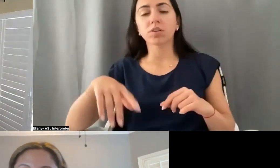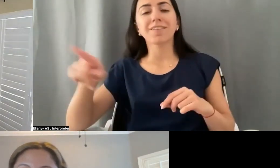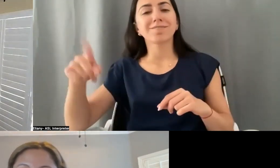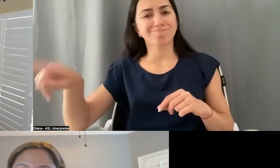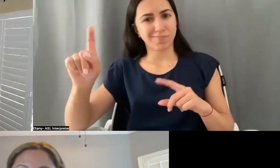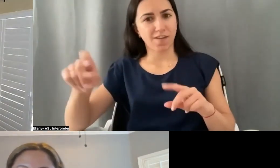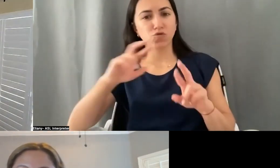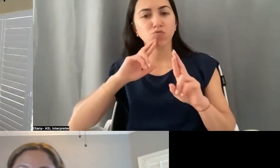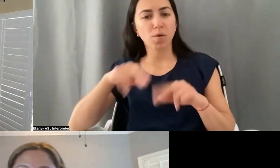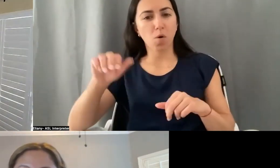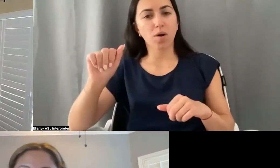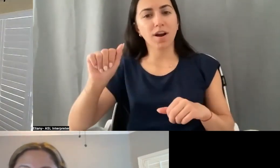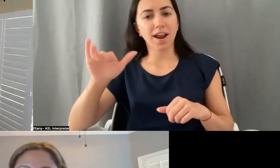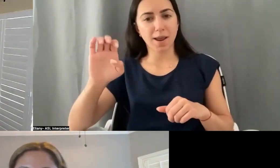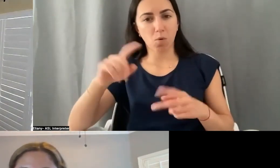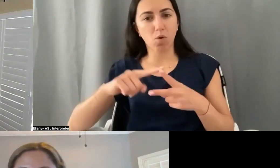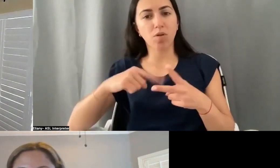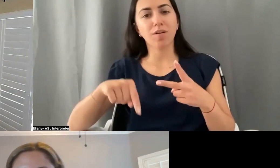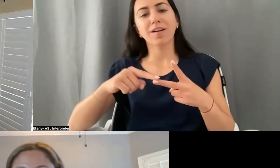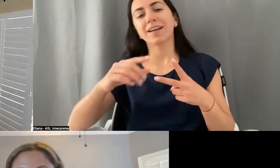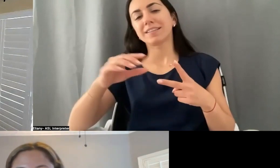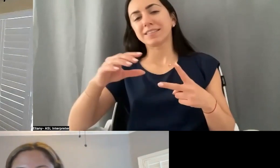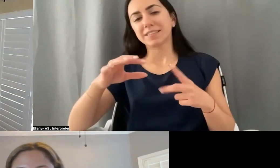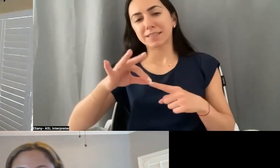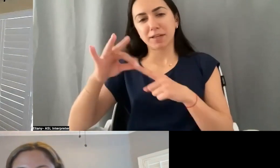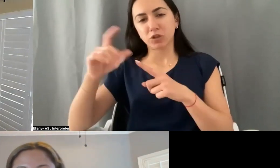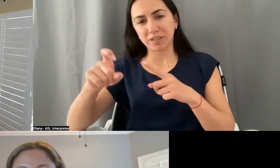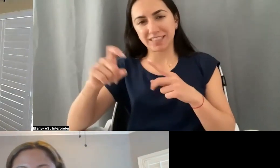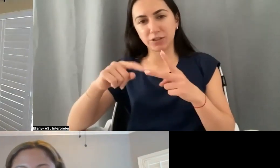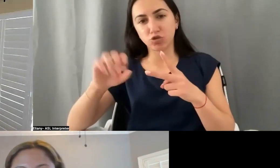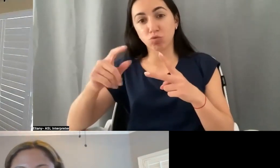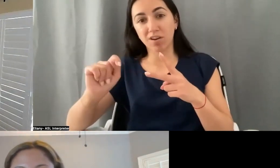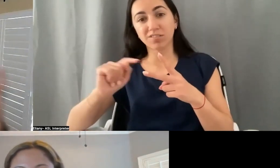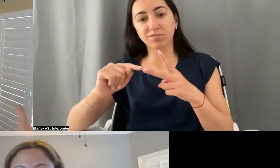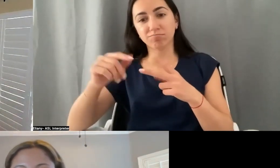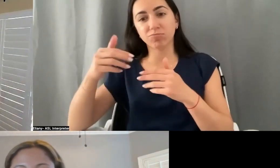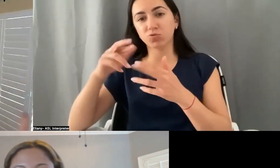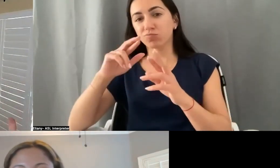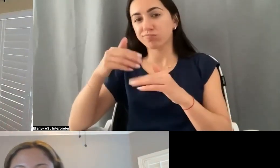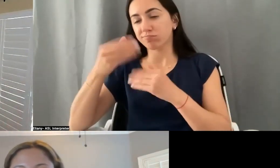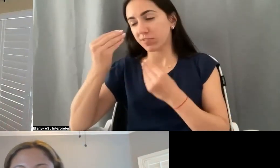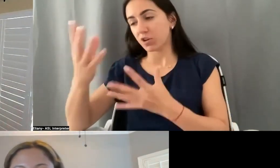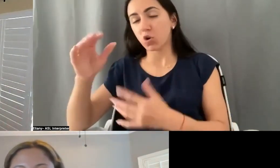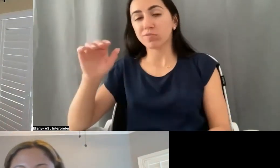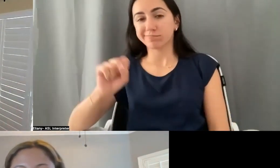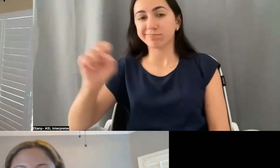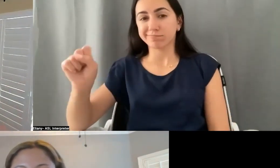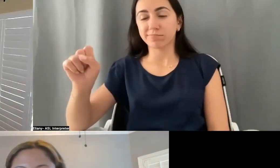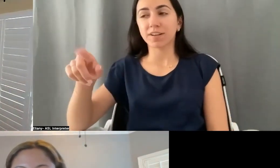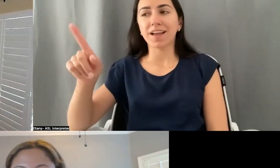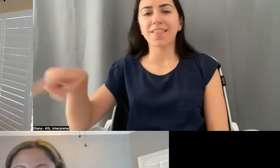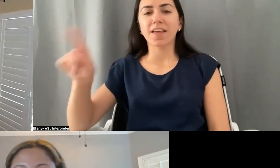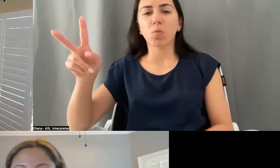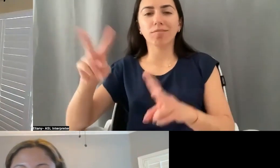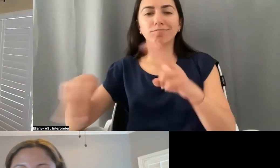tienen que reportar tanto la cuenta ABLE y el fideicomiso de necesidades especiales al seguro social. Porque el